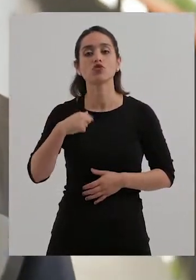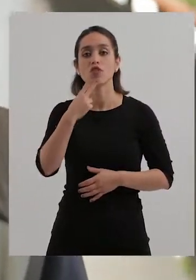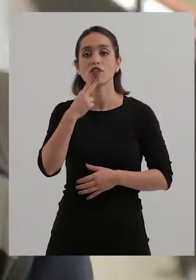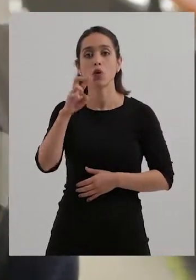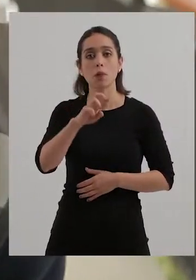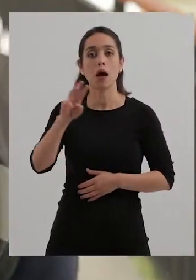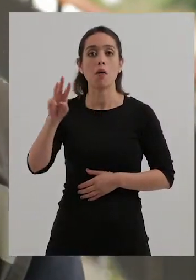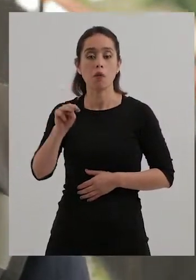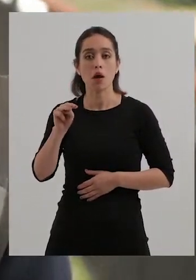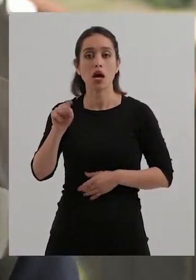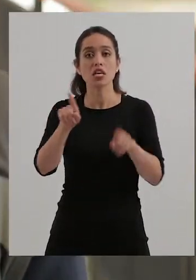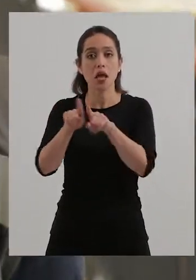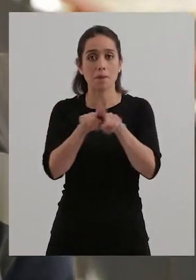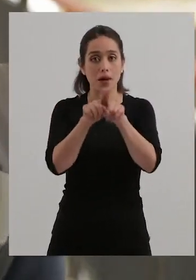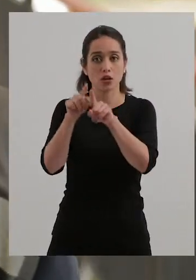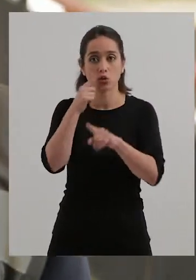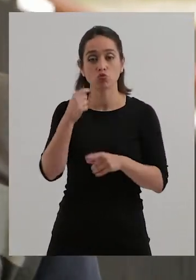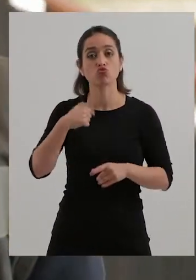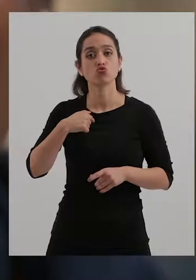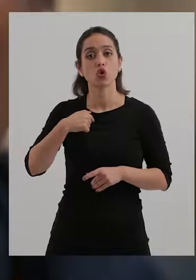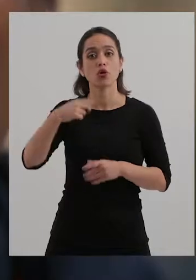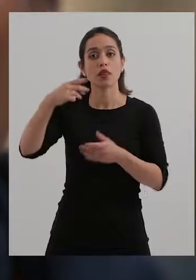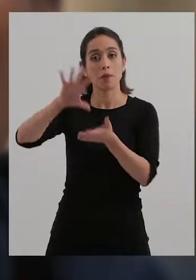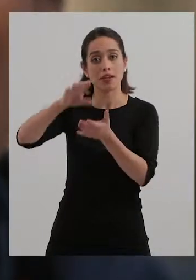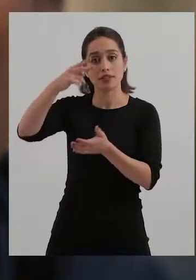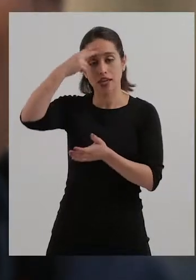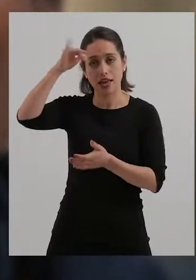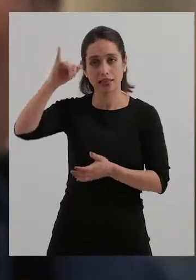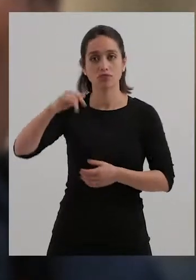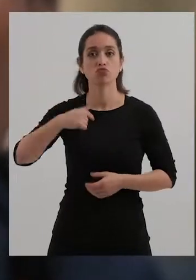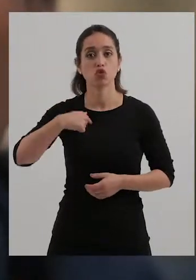mis padres y mis hermanos. Yo soy de Haití, soy hitiana.